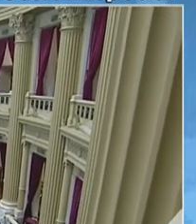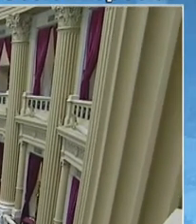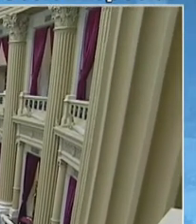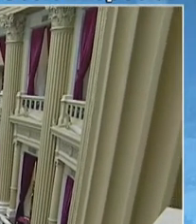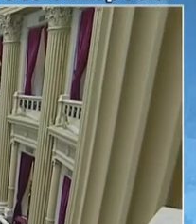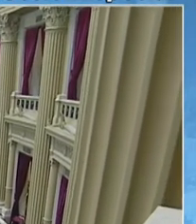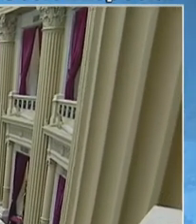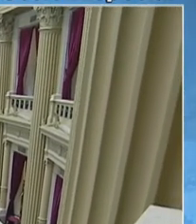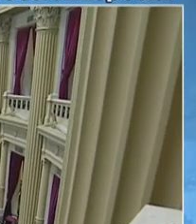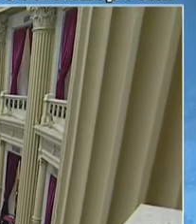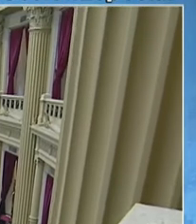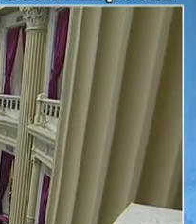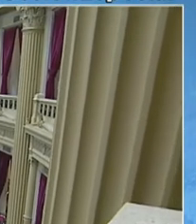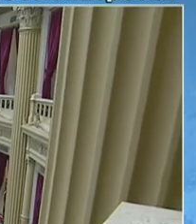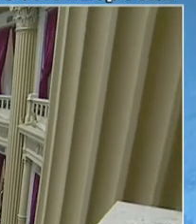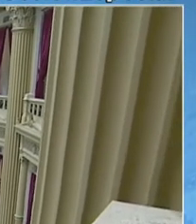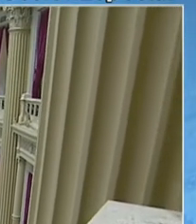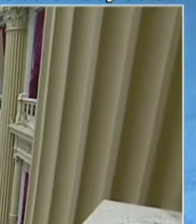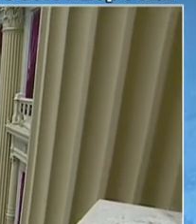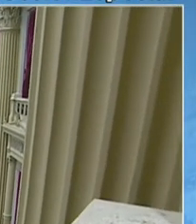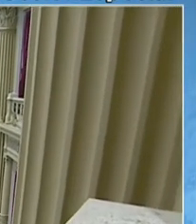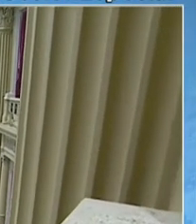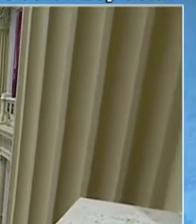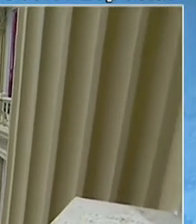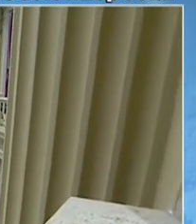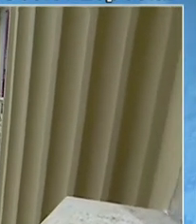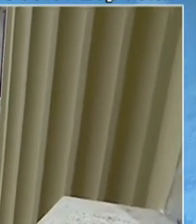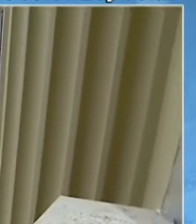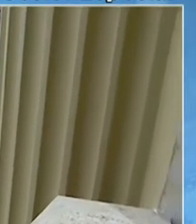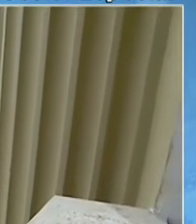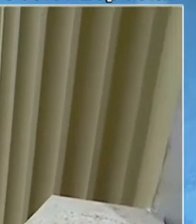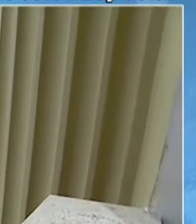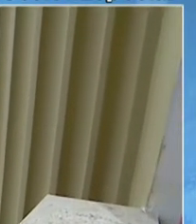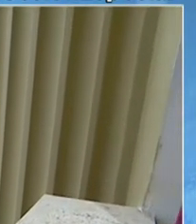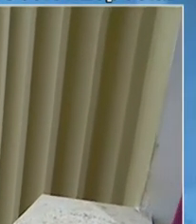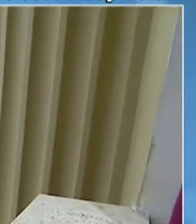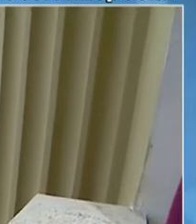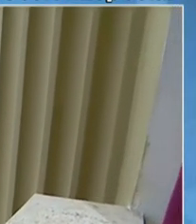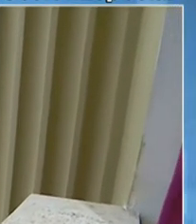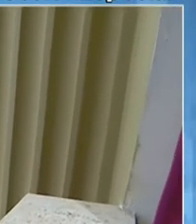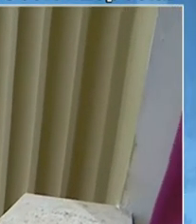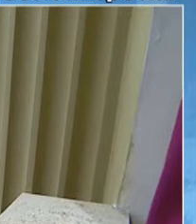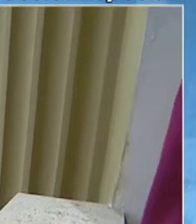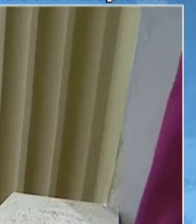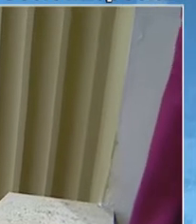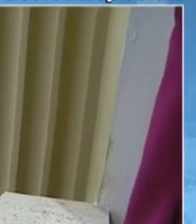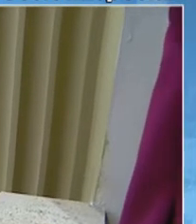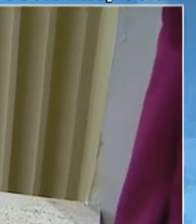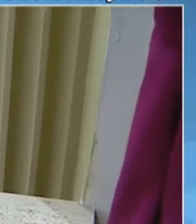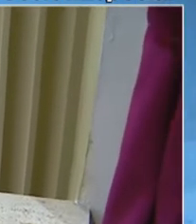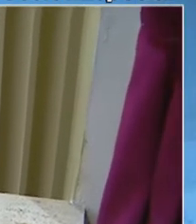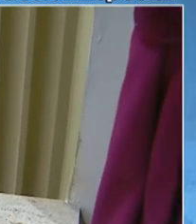que la esencia de la cuestión es resolver desde cuándo se produce la concepción del ser humano, porque